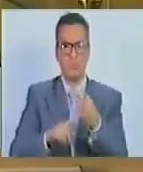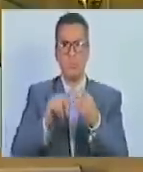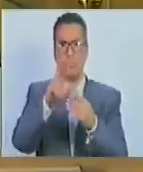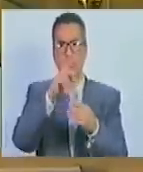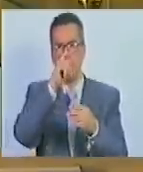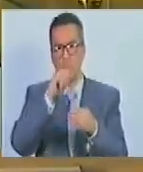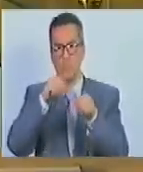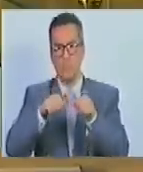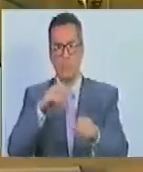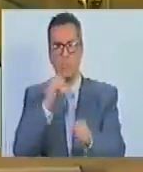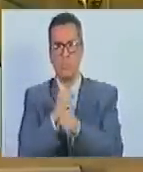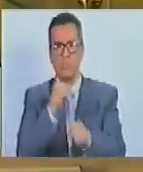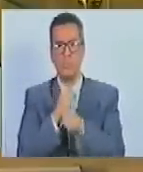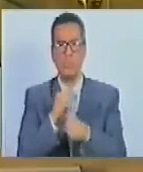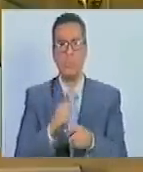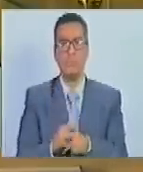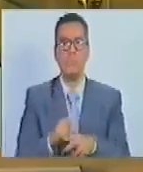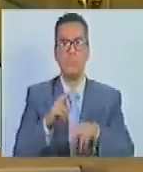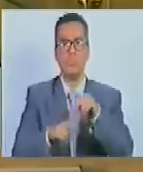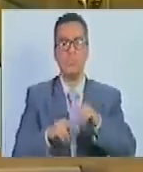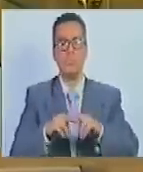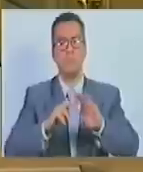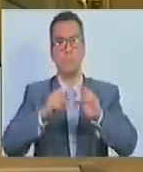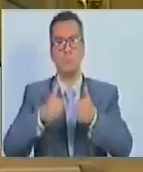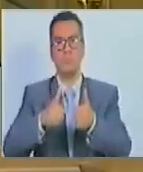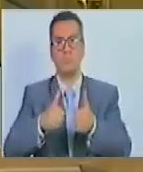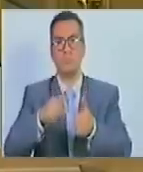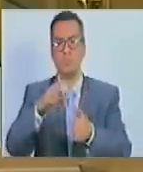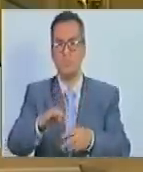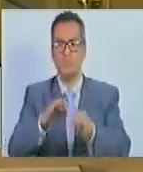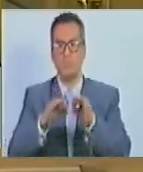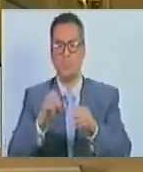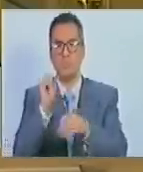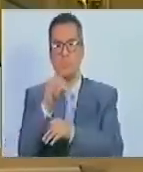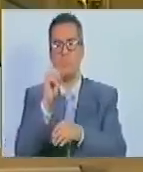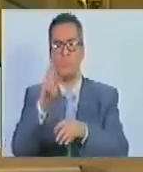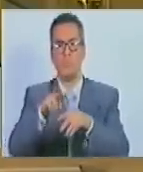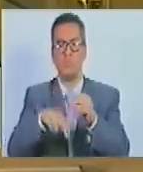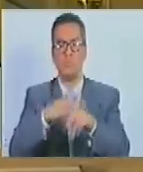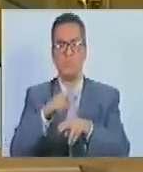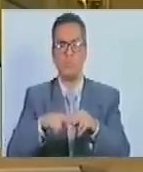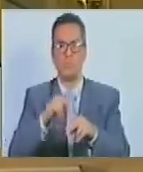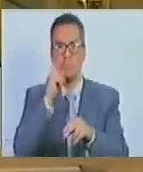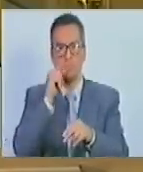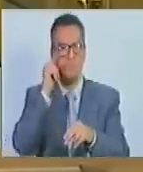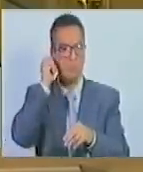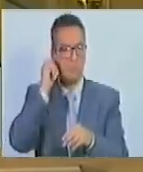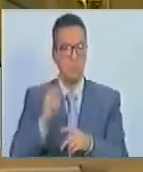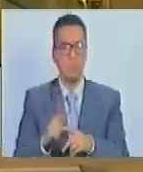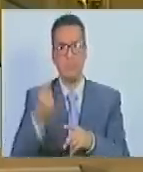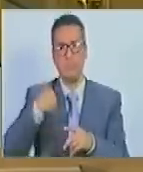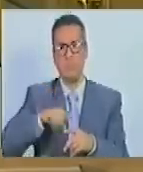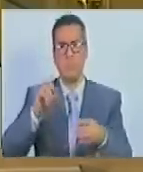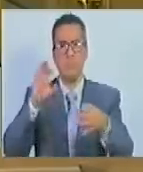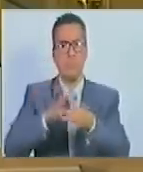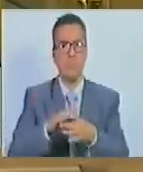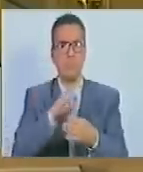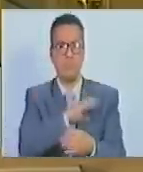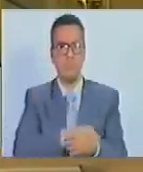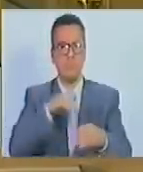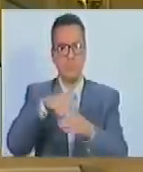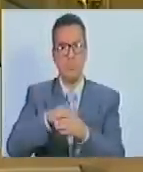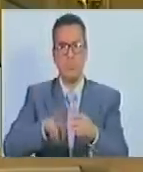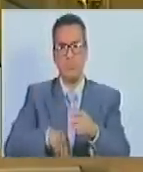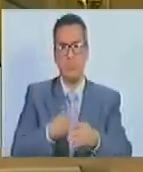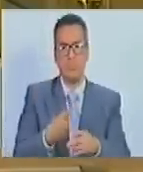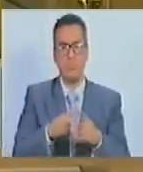tres años en sus funciones, contados a partir de su elección en Asamblea de Ciudadanas y Ciudadanos. Quienes integren la Comisión Electoral